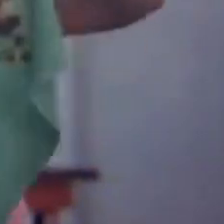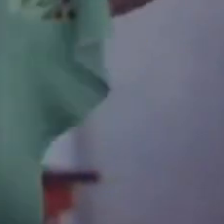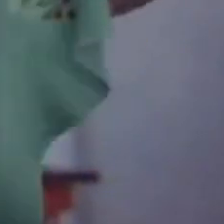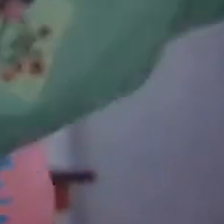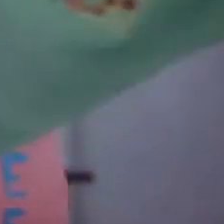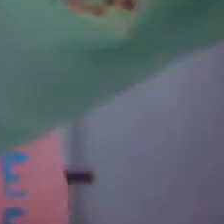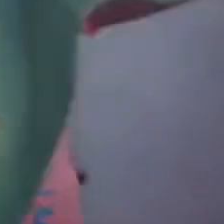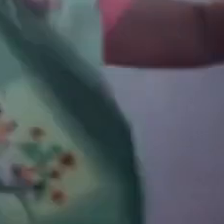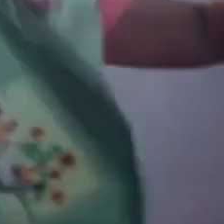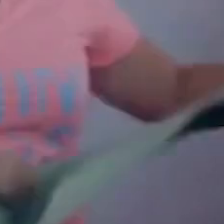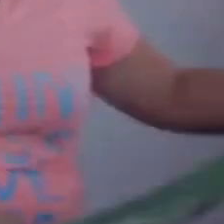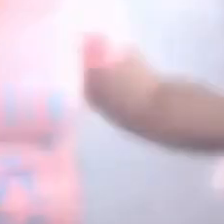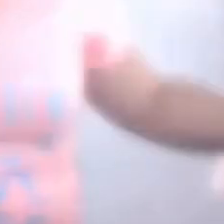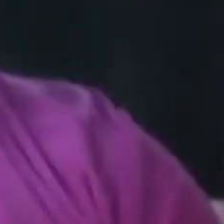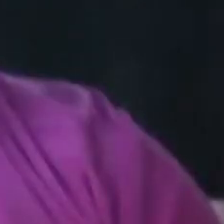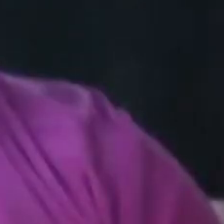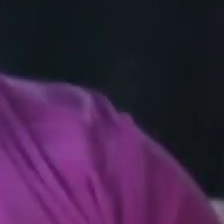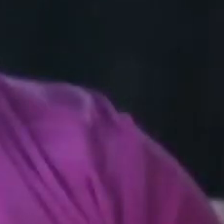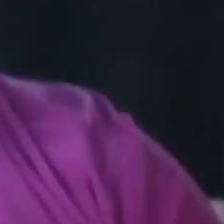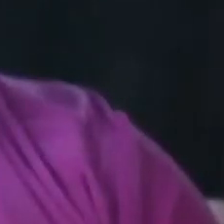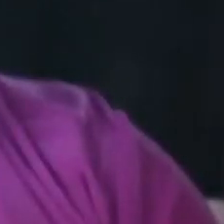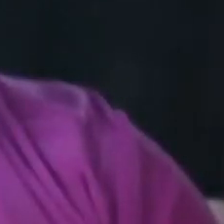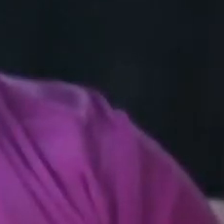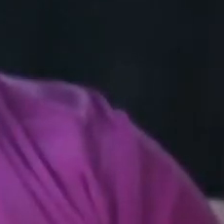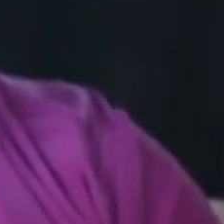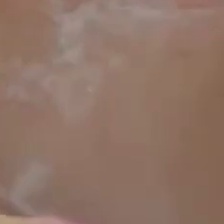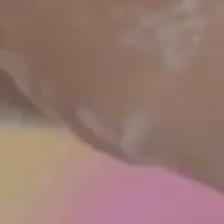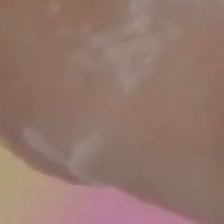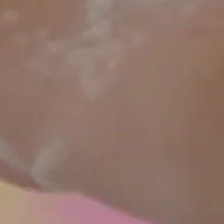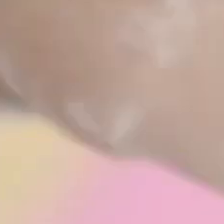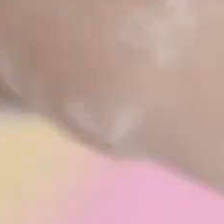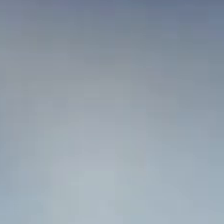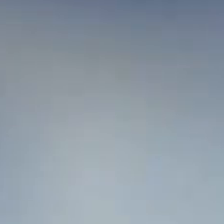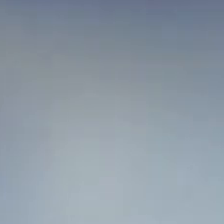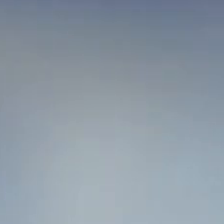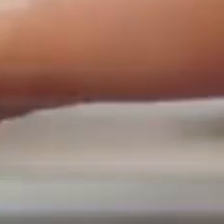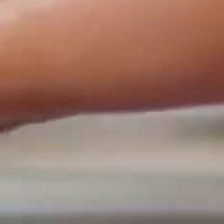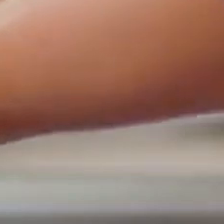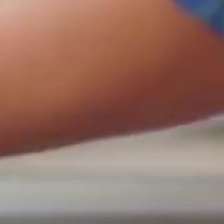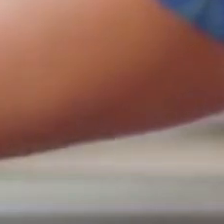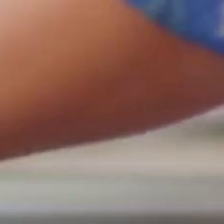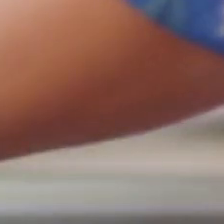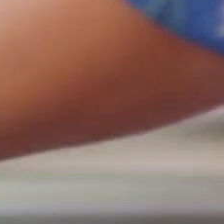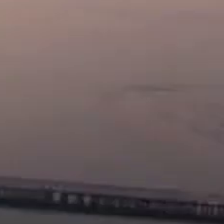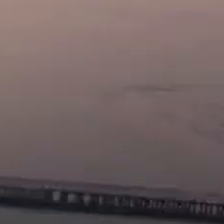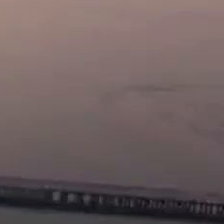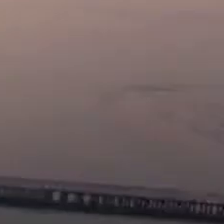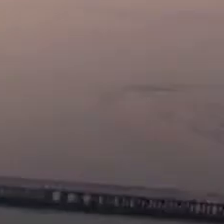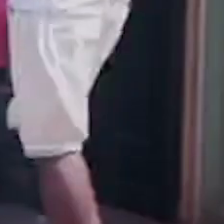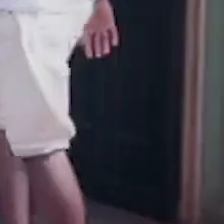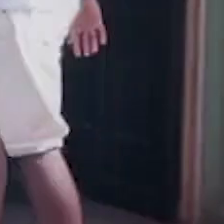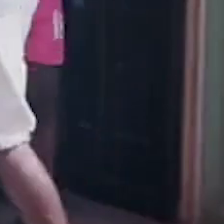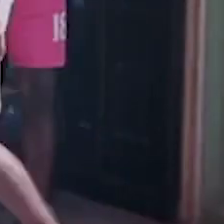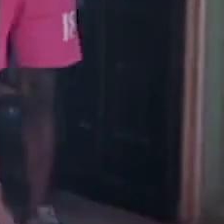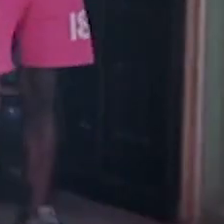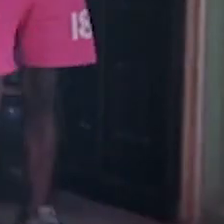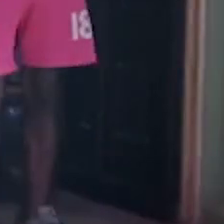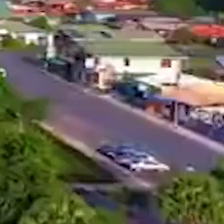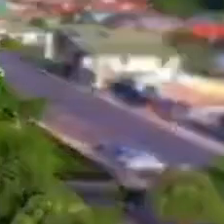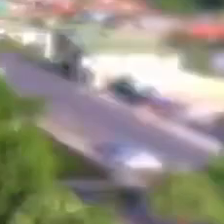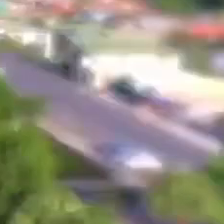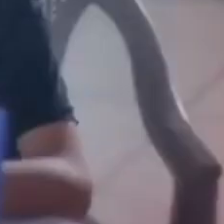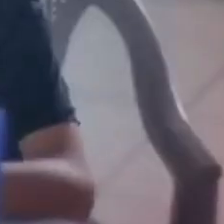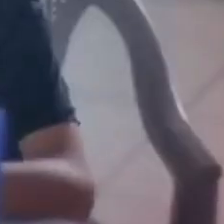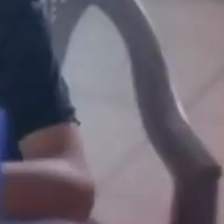...los que salimos a trabajar, si no nos tocamos la cara y nos lavamos las manos. Costa Rica le seguirá